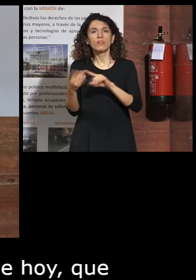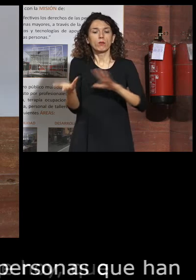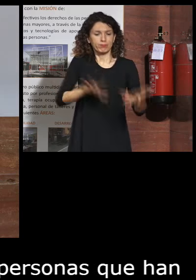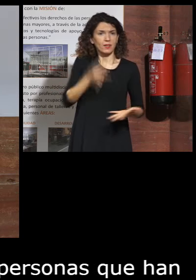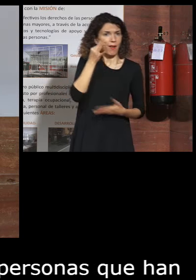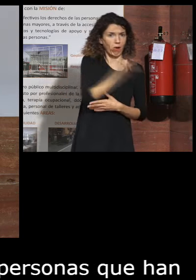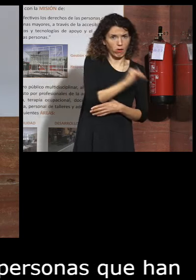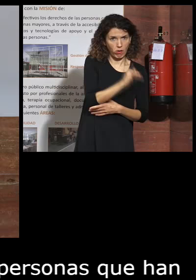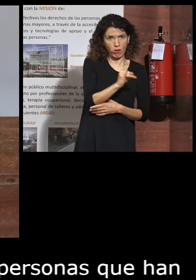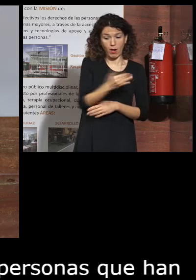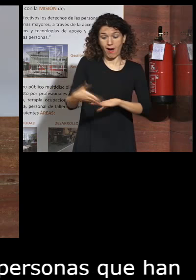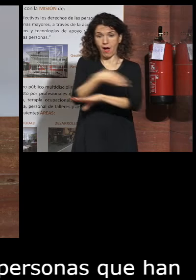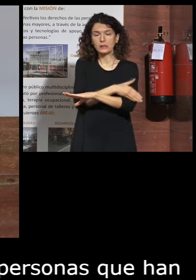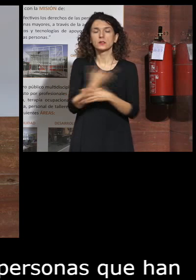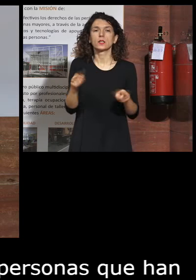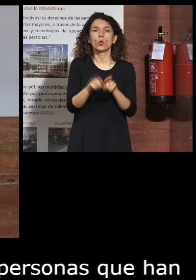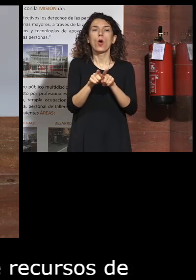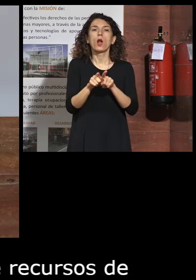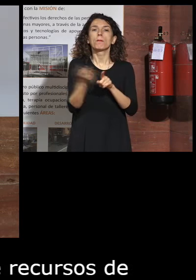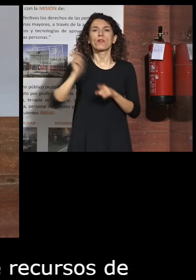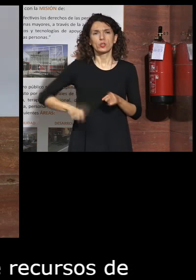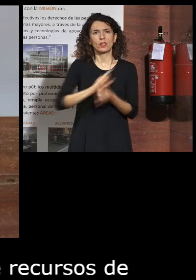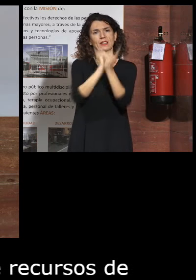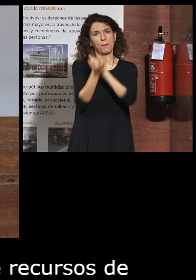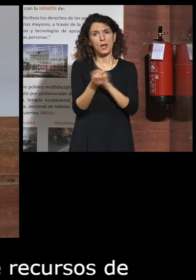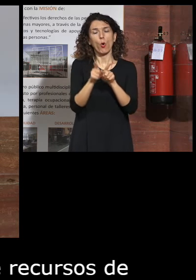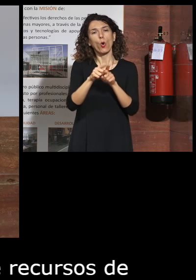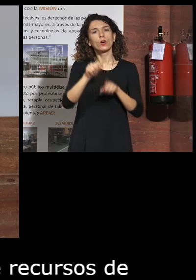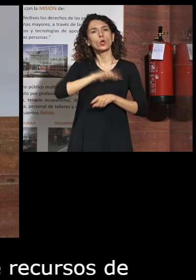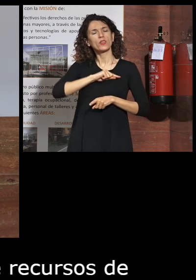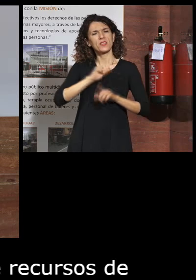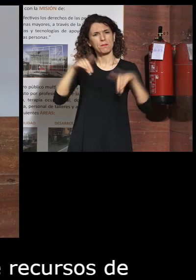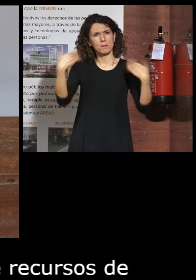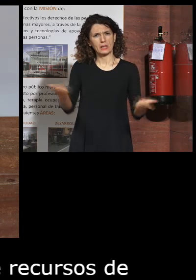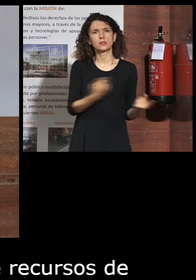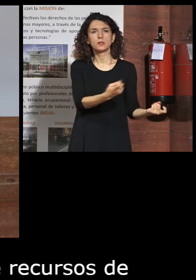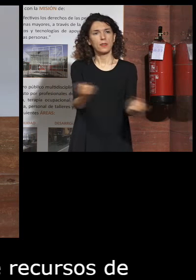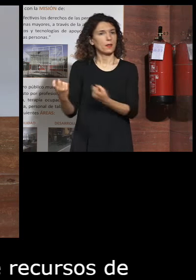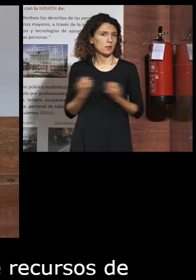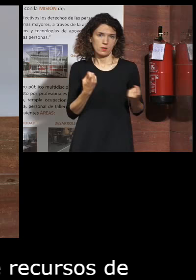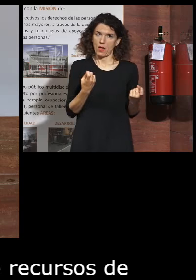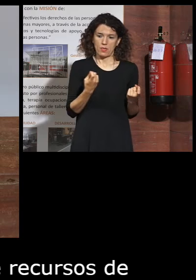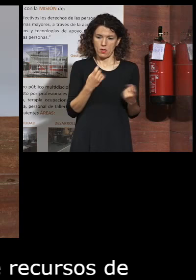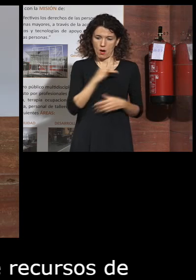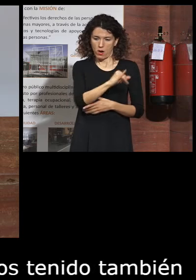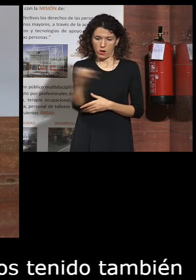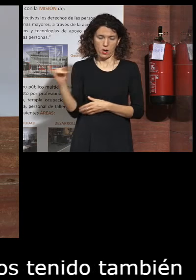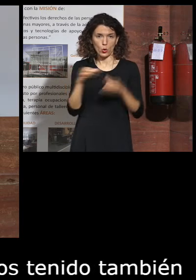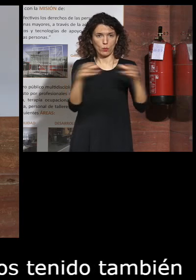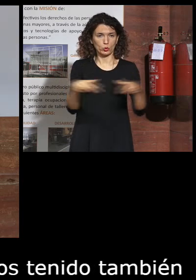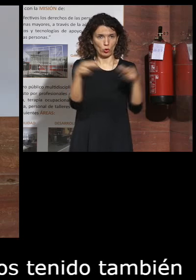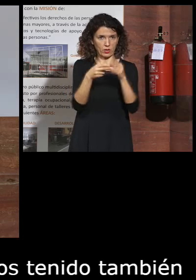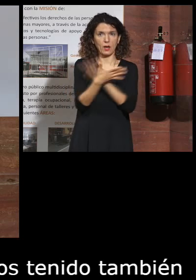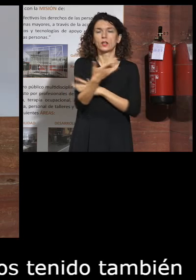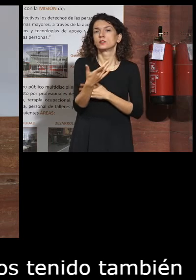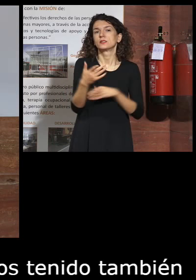previamente hemos tenido que también los profesionales tomar conciencia de las necesidades que tenían estos somos todos